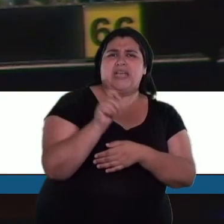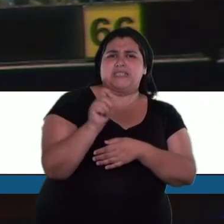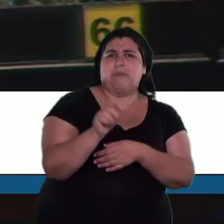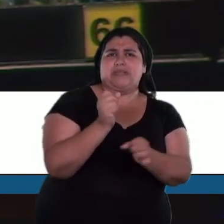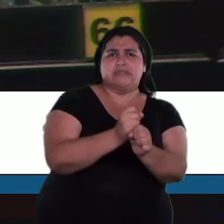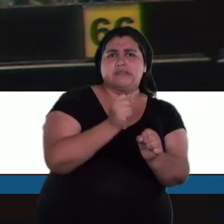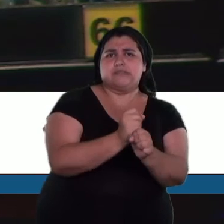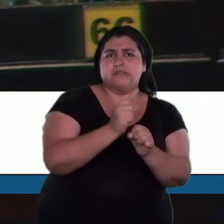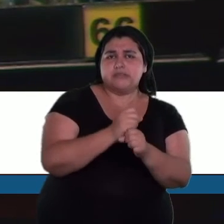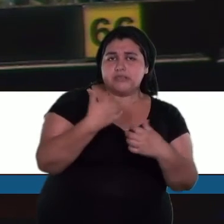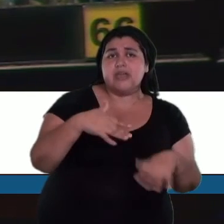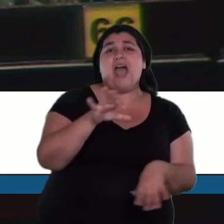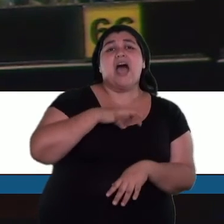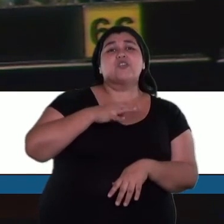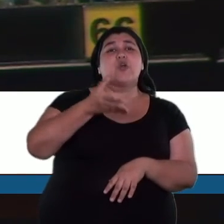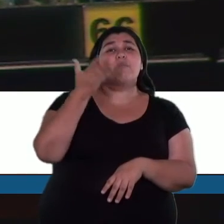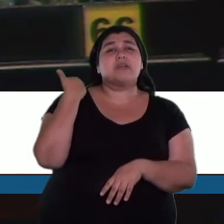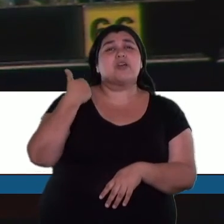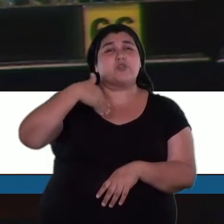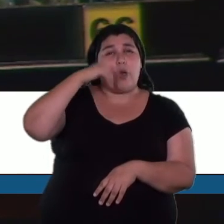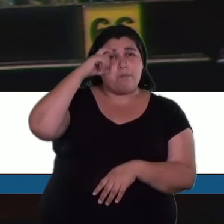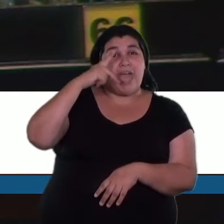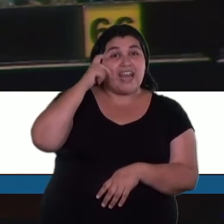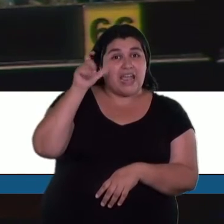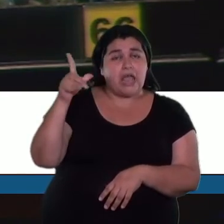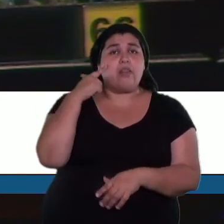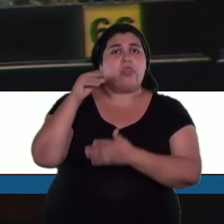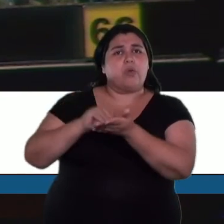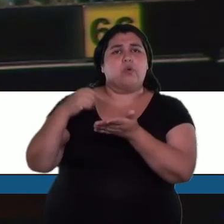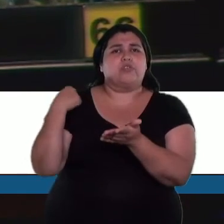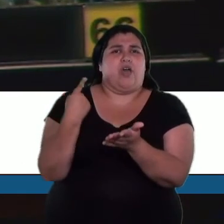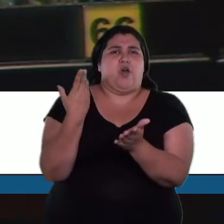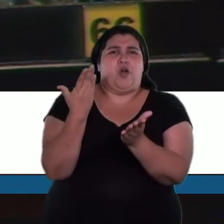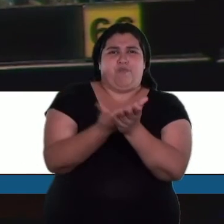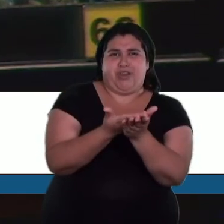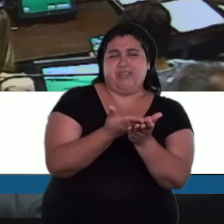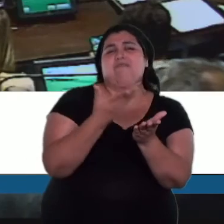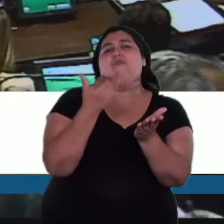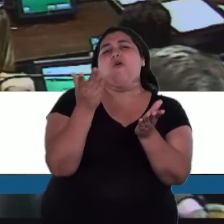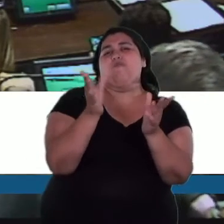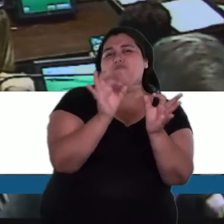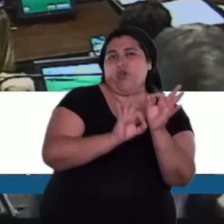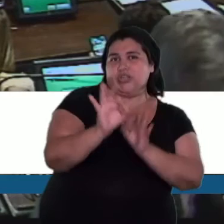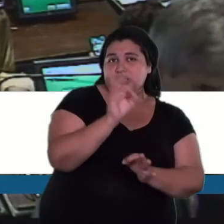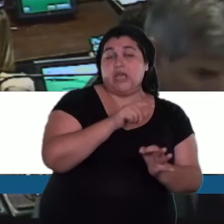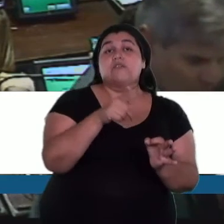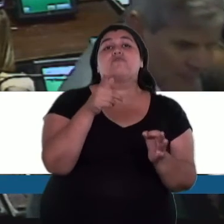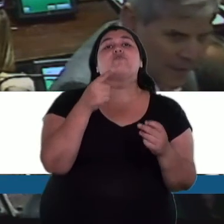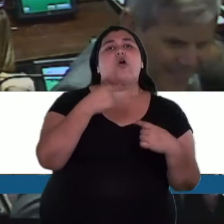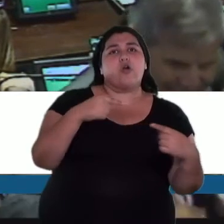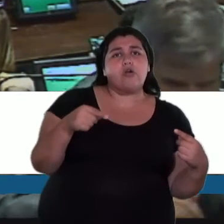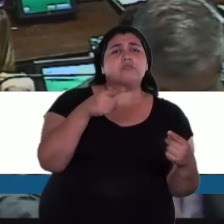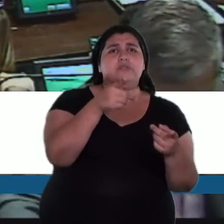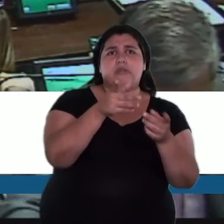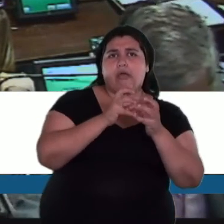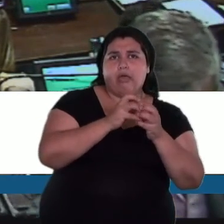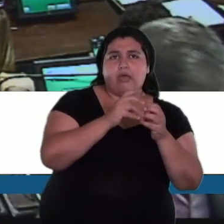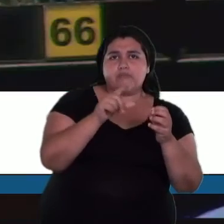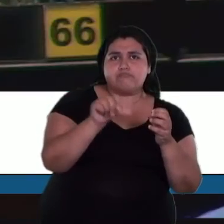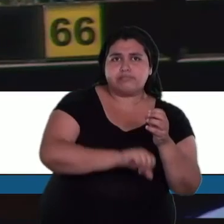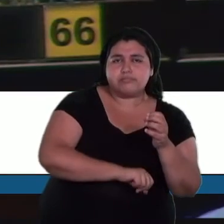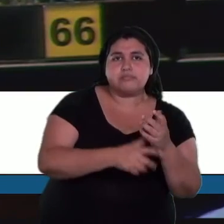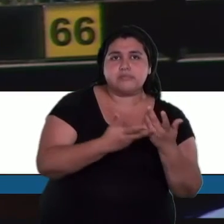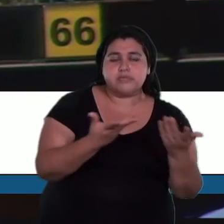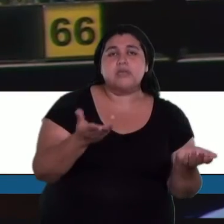El año pasado, con la diputada Merkel, presentamos el proyecto de la prórroga de estos beneficios, el cual no tuvo tratamiento. Pero